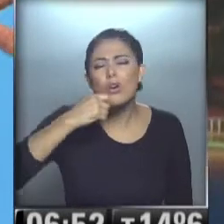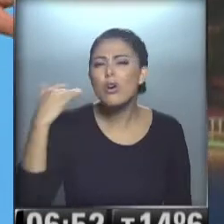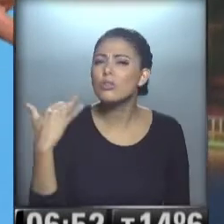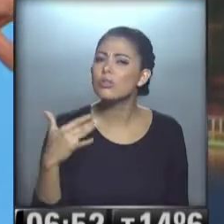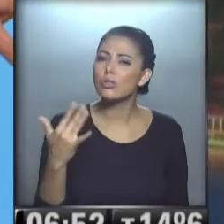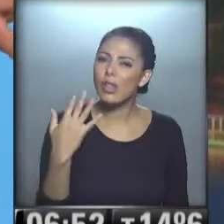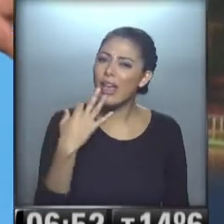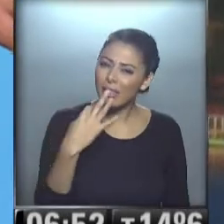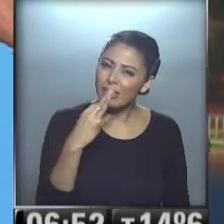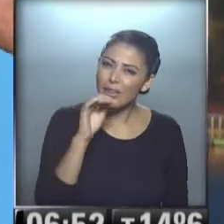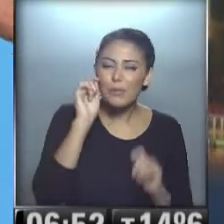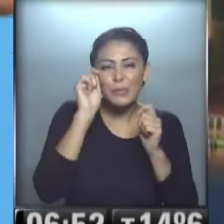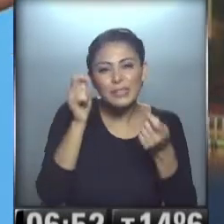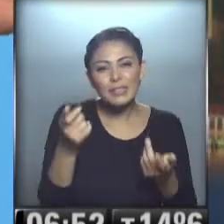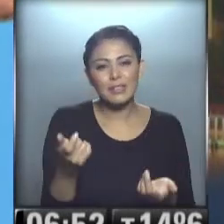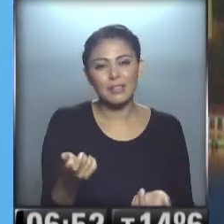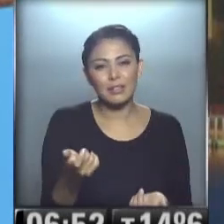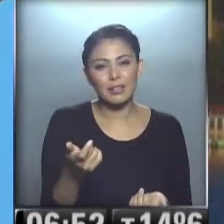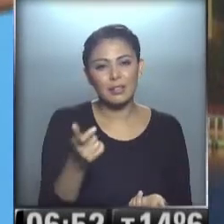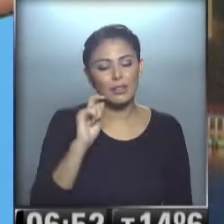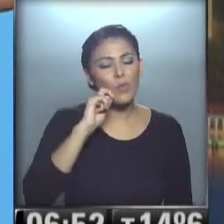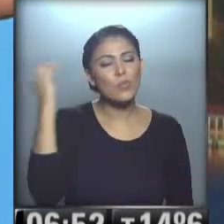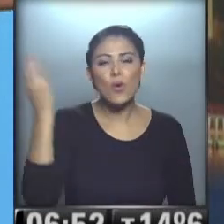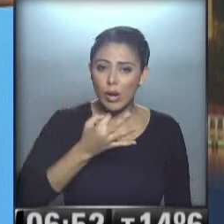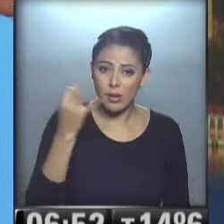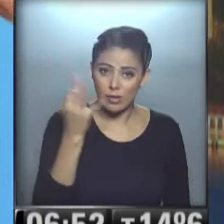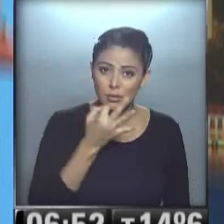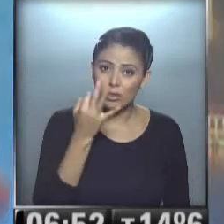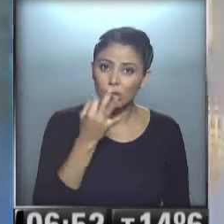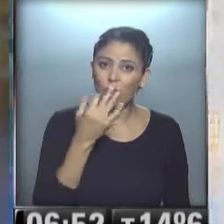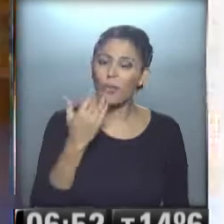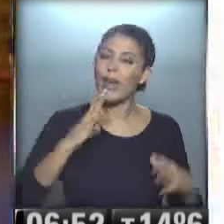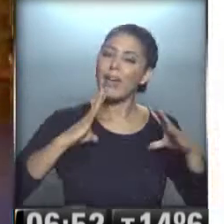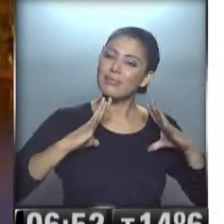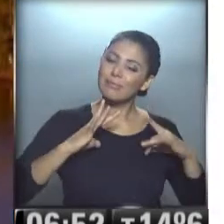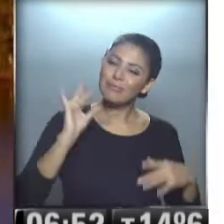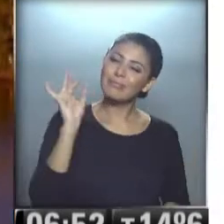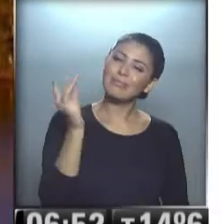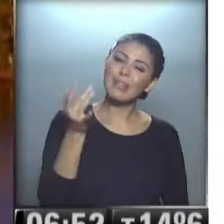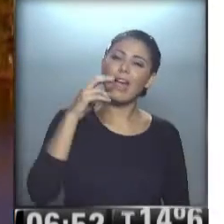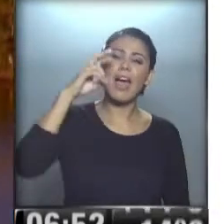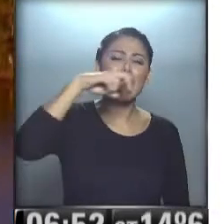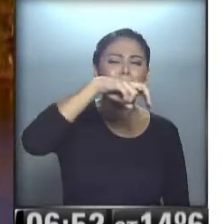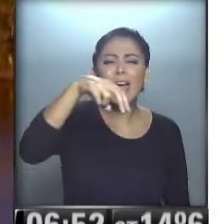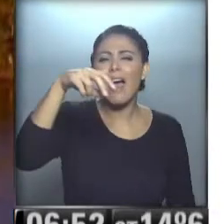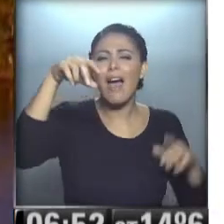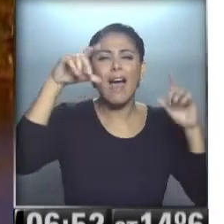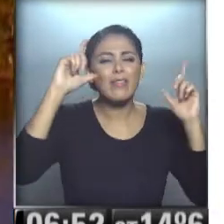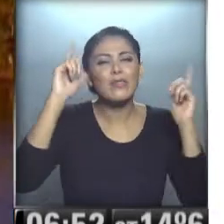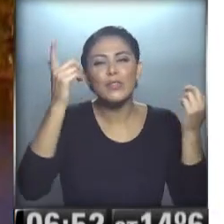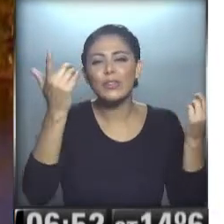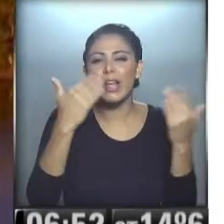vale la pena darse una vueltita por ahí... ...es muy, muy lindo lugar... ...para descansar, para caminarlo, para disfrutarlo...